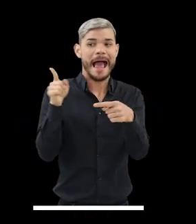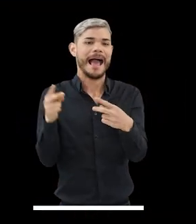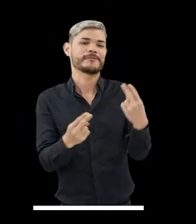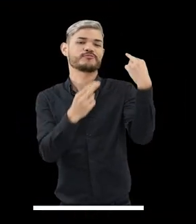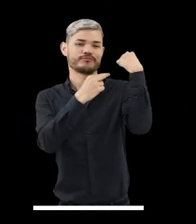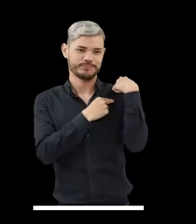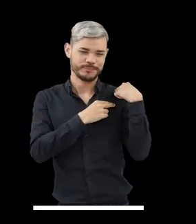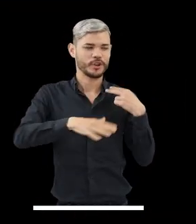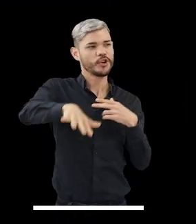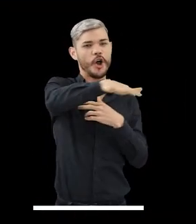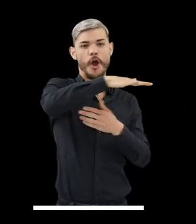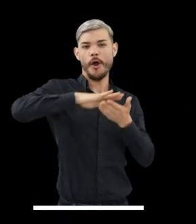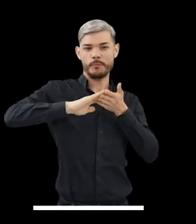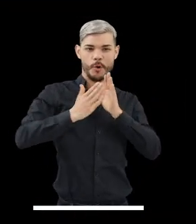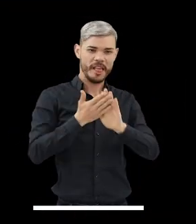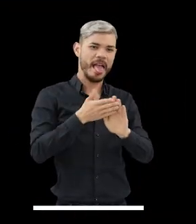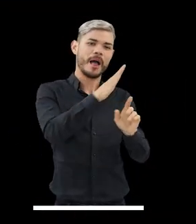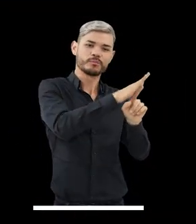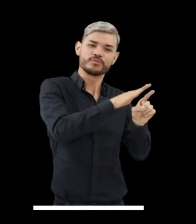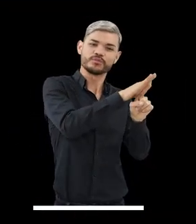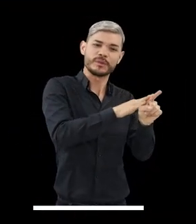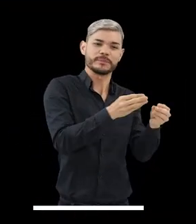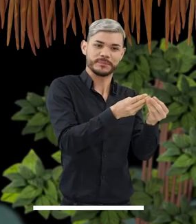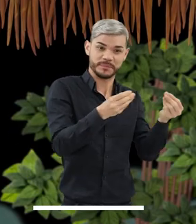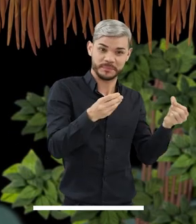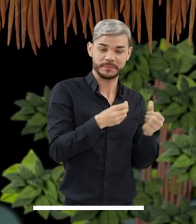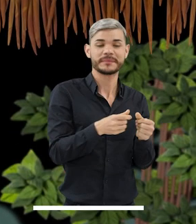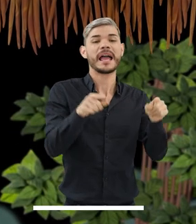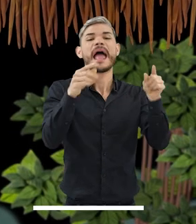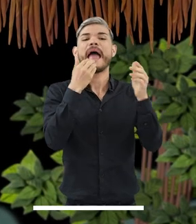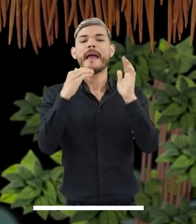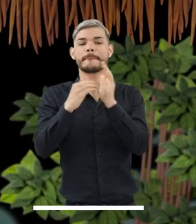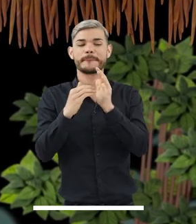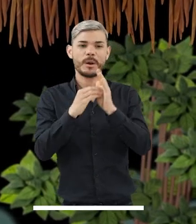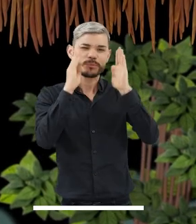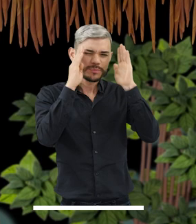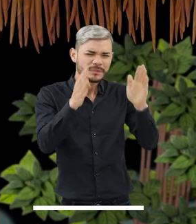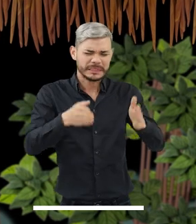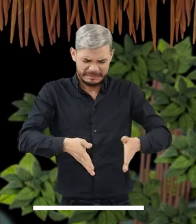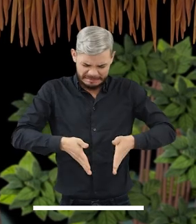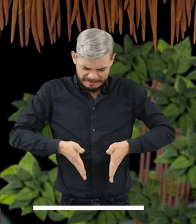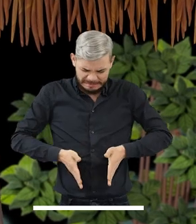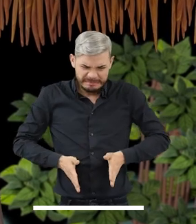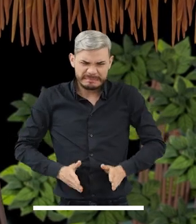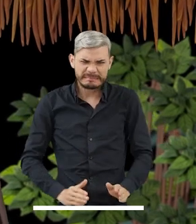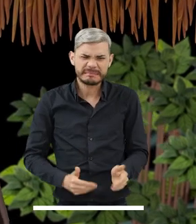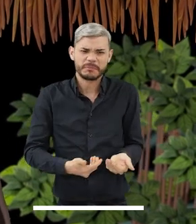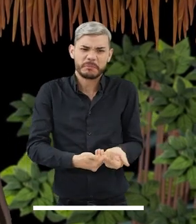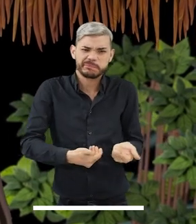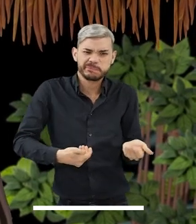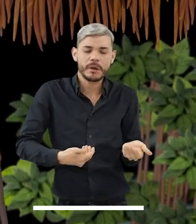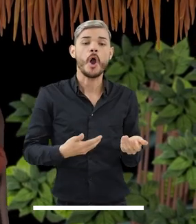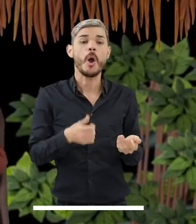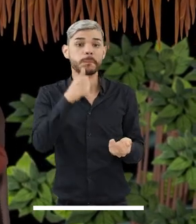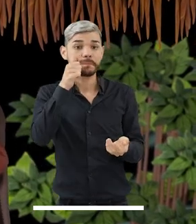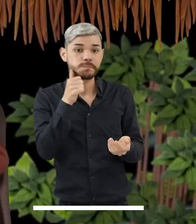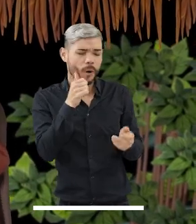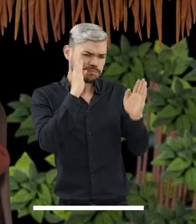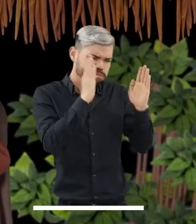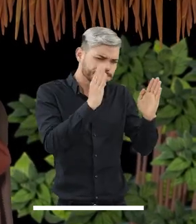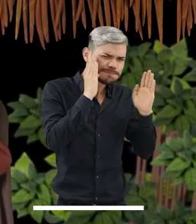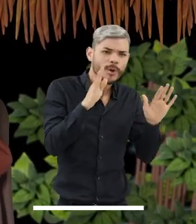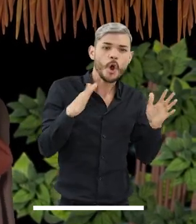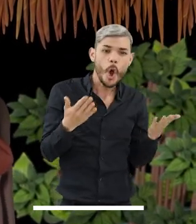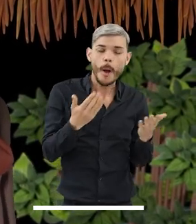los tratamientos médicos de toda la comunidad, como la atención a los partos y los tratamientos de la mujer a lo largo de todo su